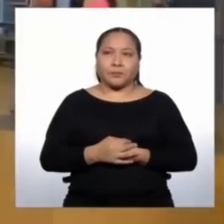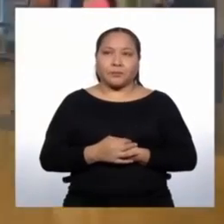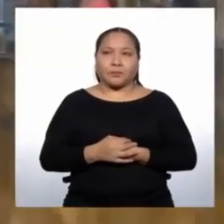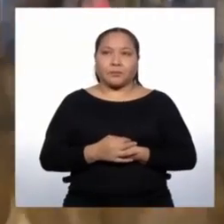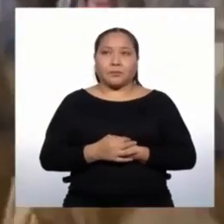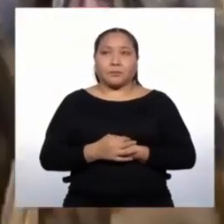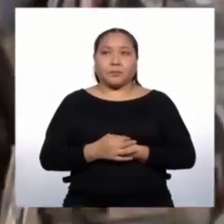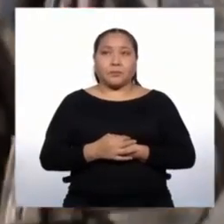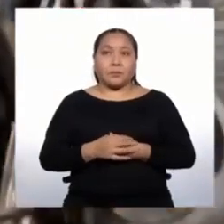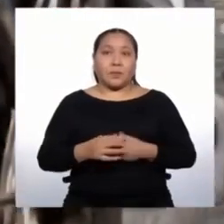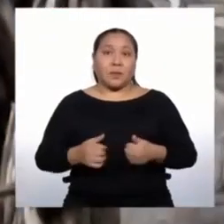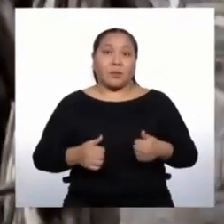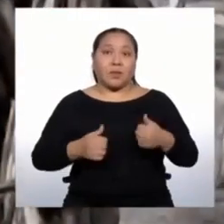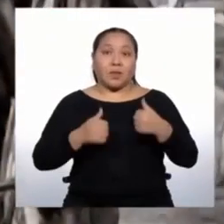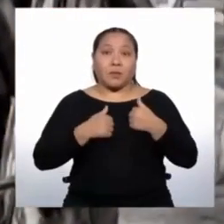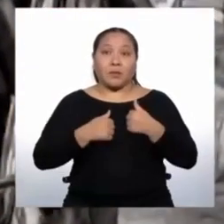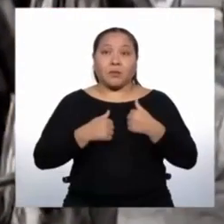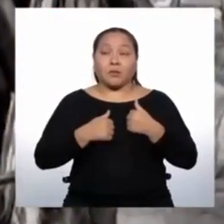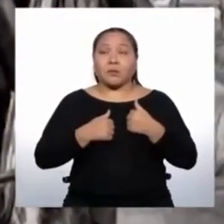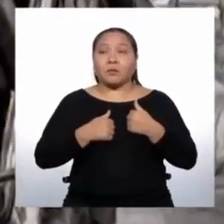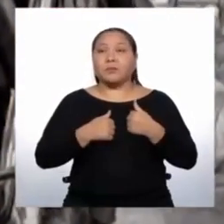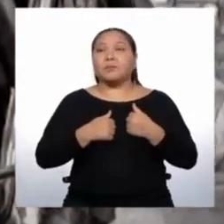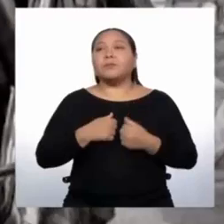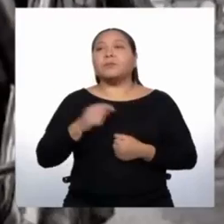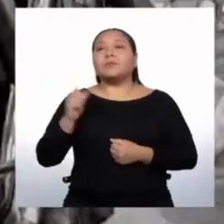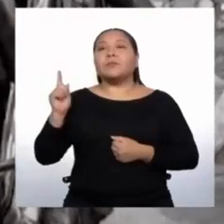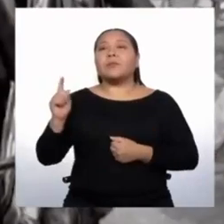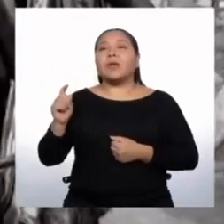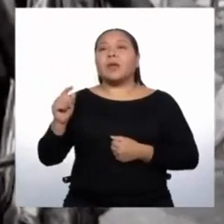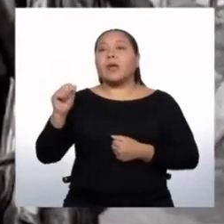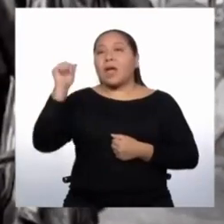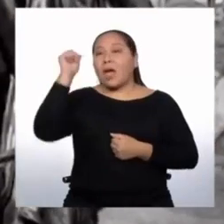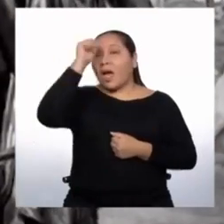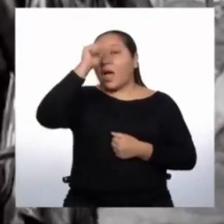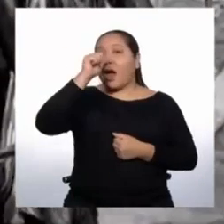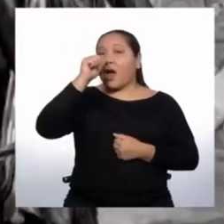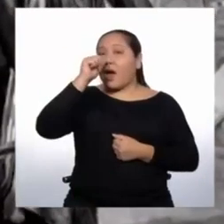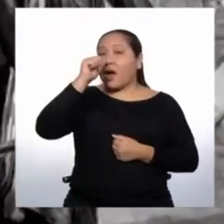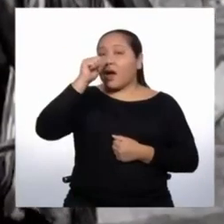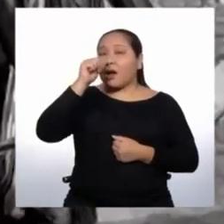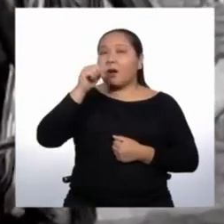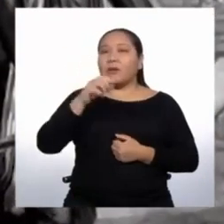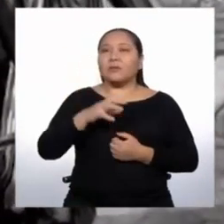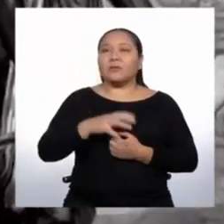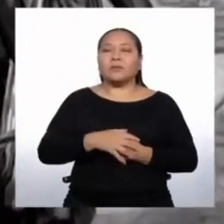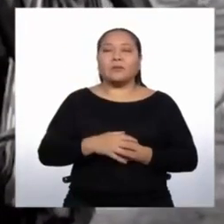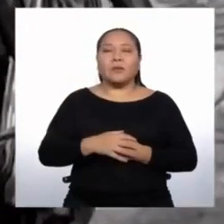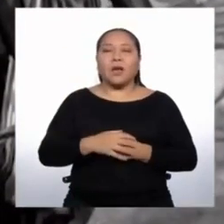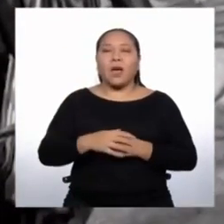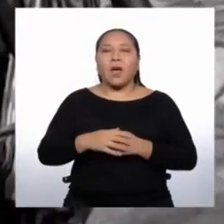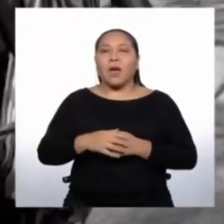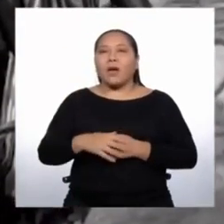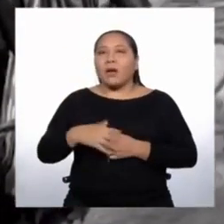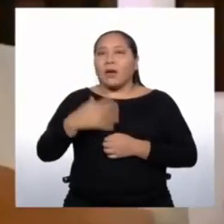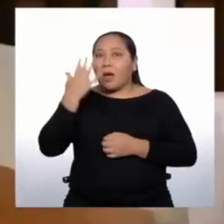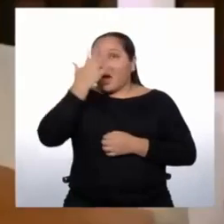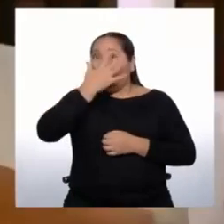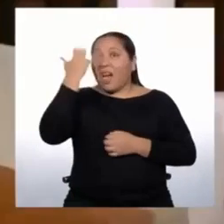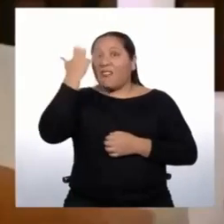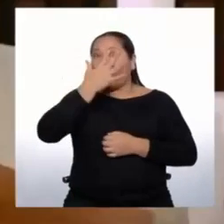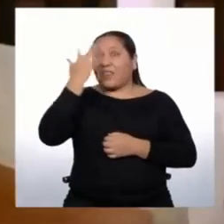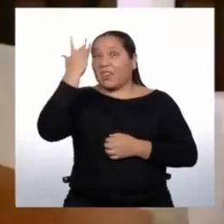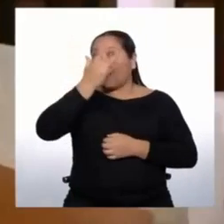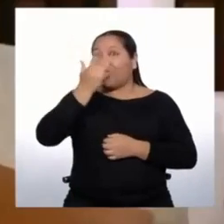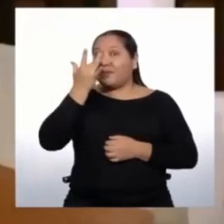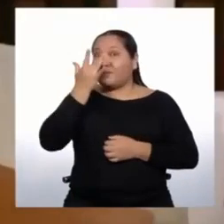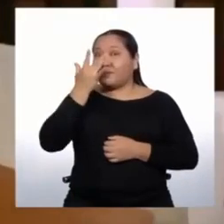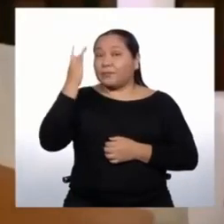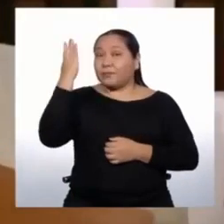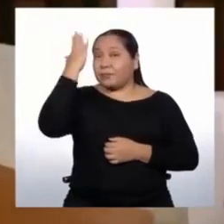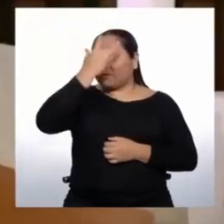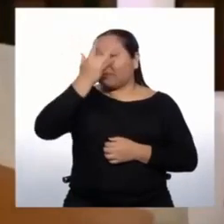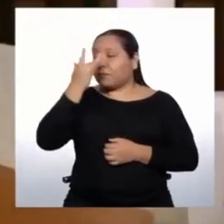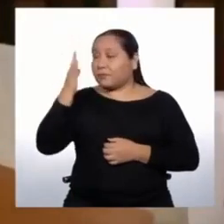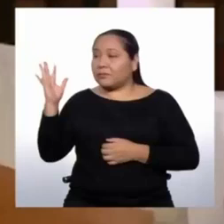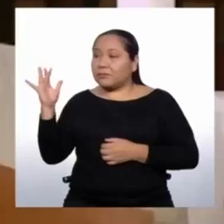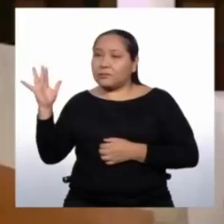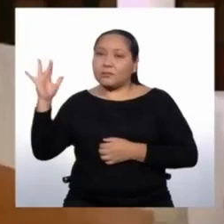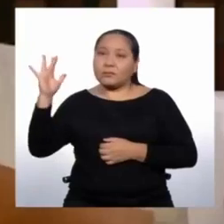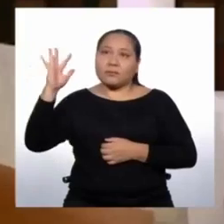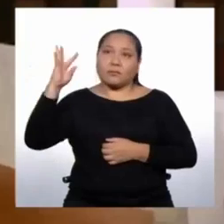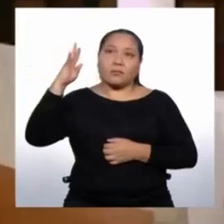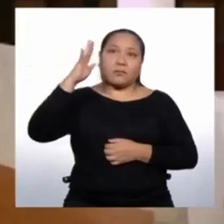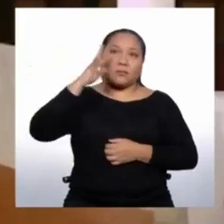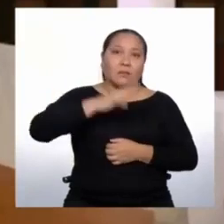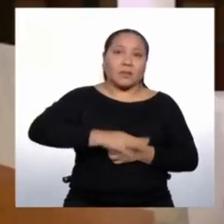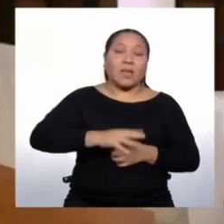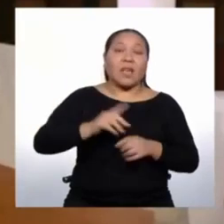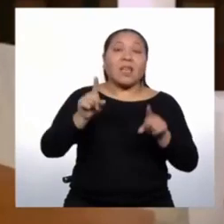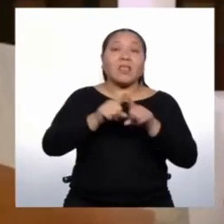Vinimos primero del África, que es donde se origina la humanidad. Todos tenemos un total abuelo de origen africano, así que por eso nadie puede ser racista. Y vinimos, como tú me decías, el lado de Asia,